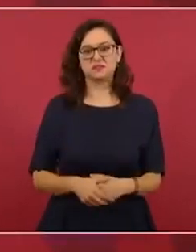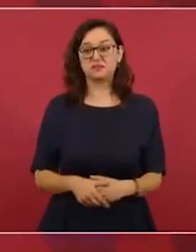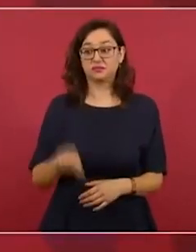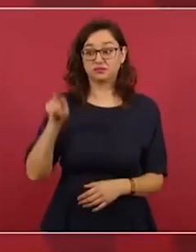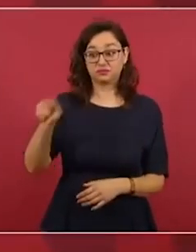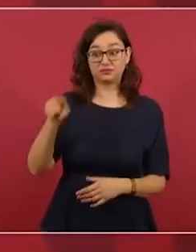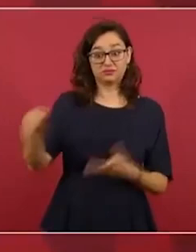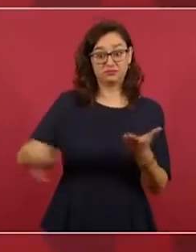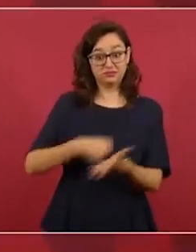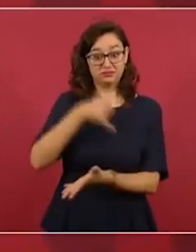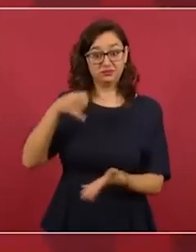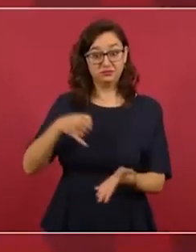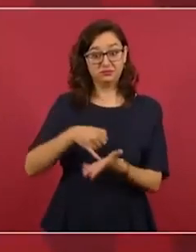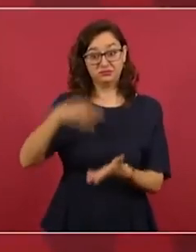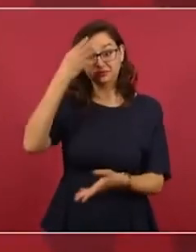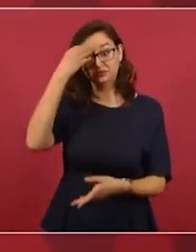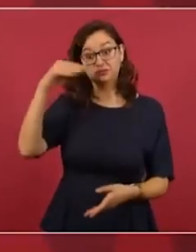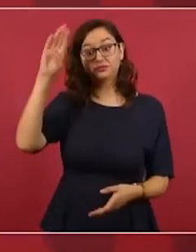esa isla